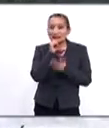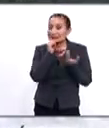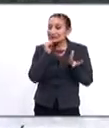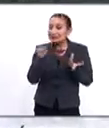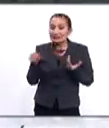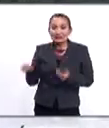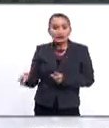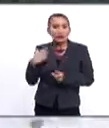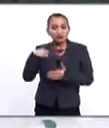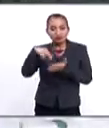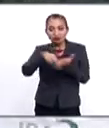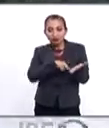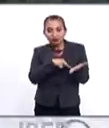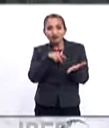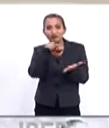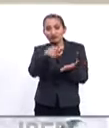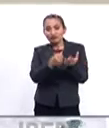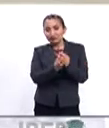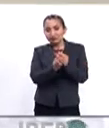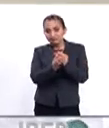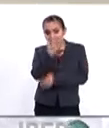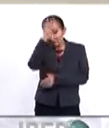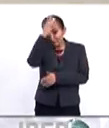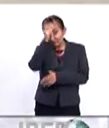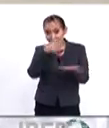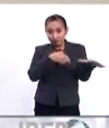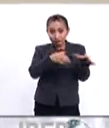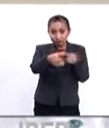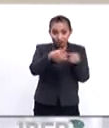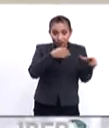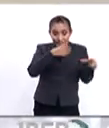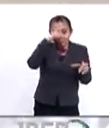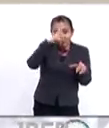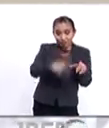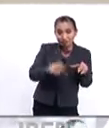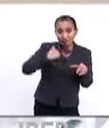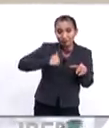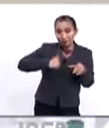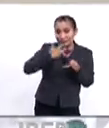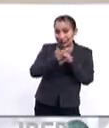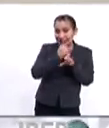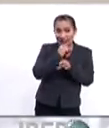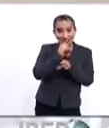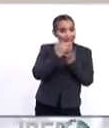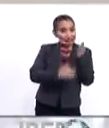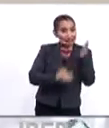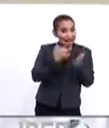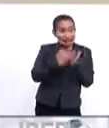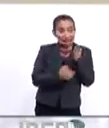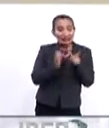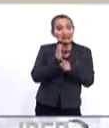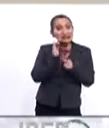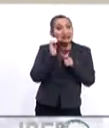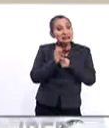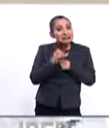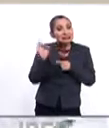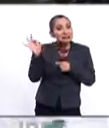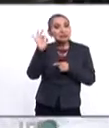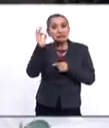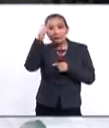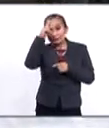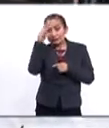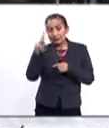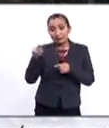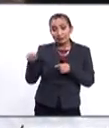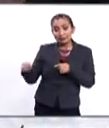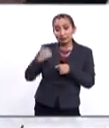la firma del nuevo acuerdo comercial entre México, Canadá y Estados Unidos. Entonces, me parece que, por ejemplo, para